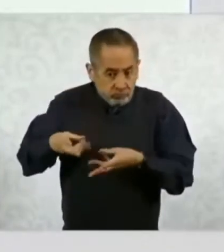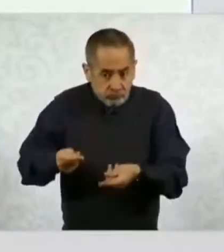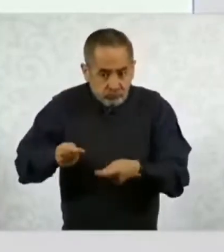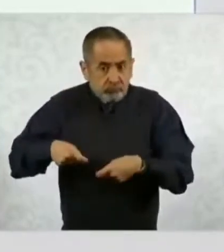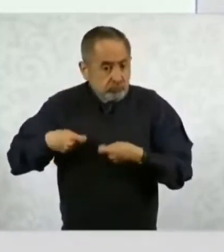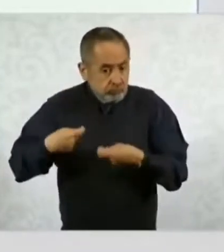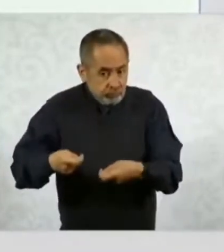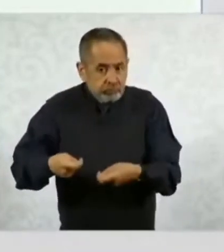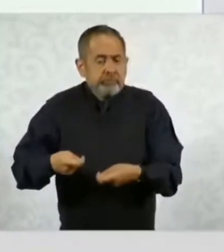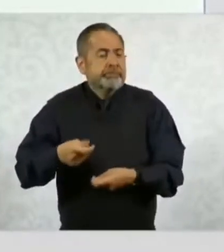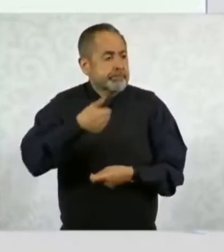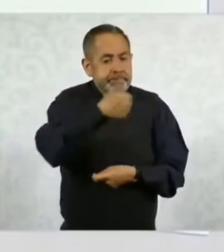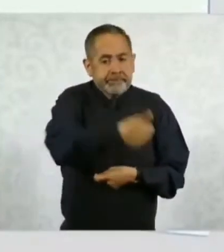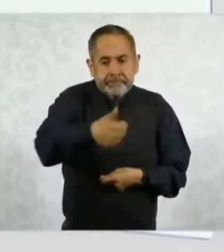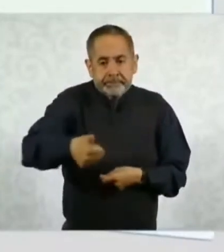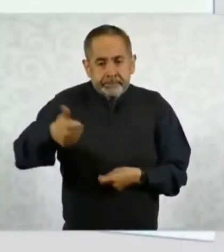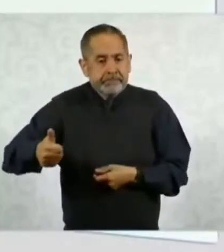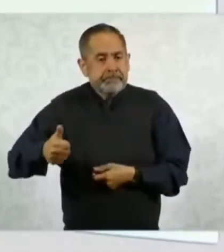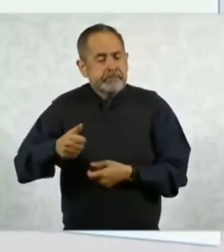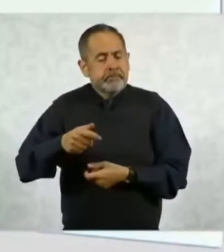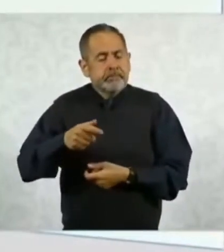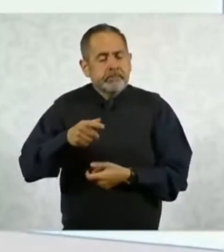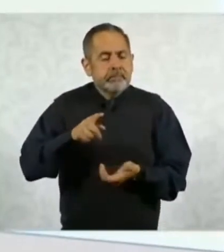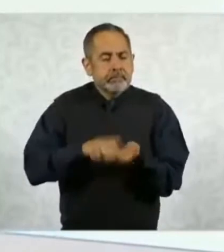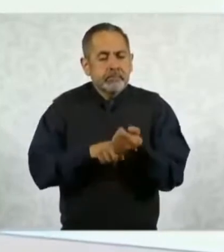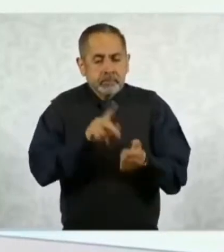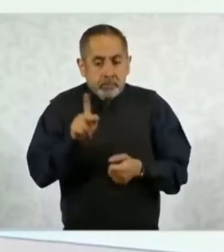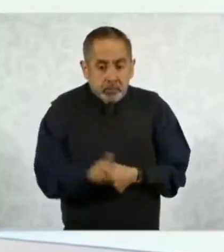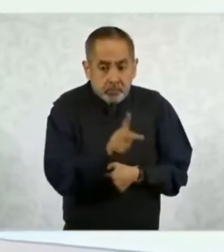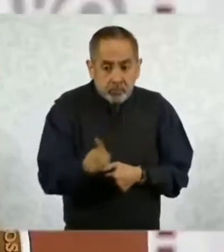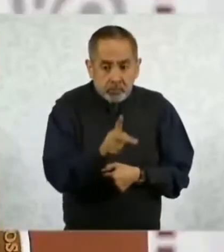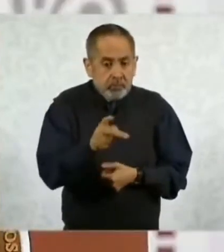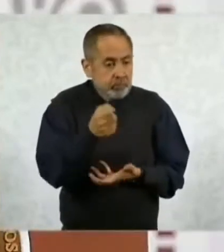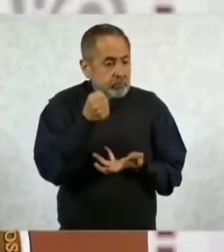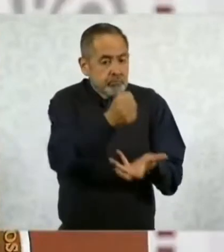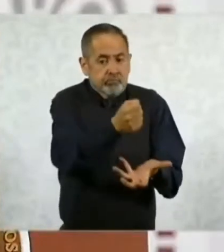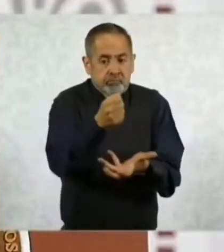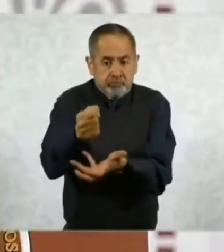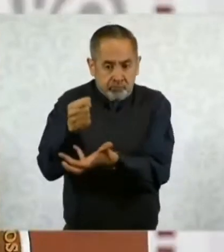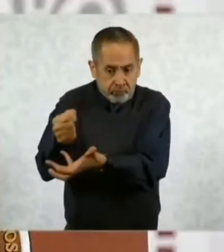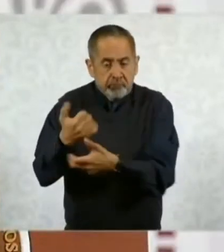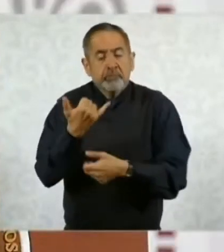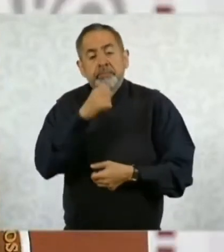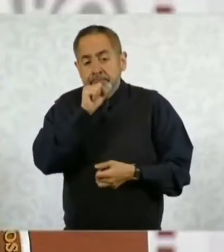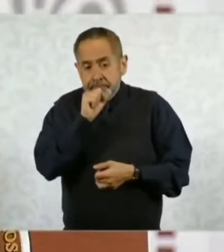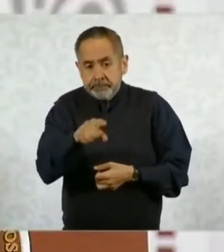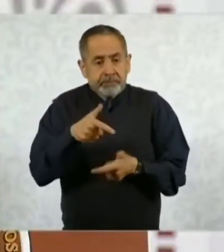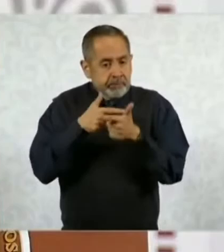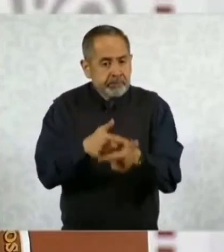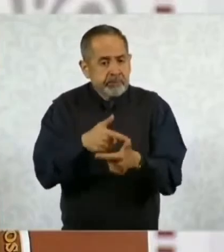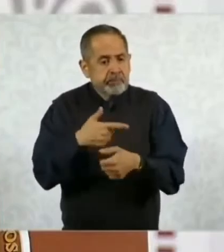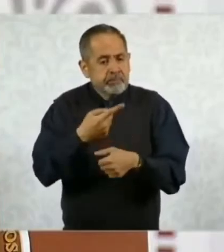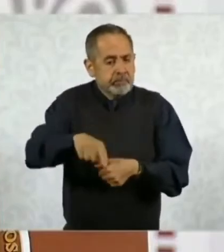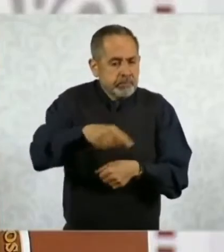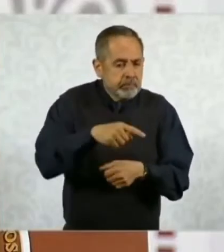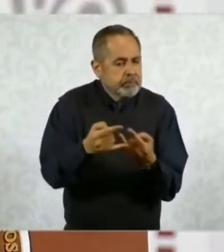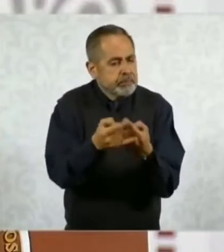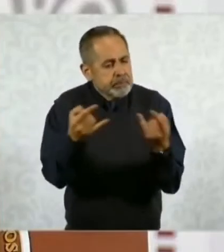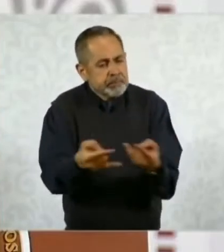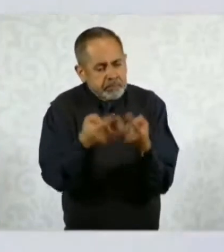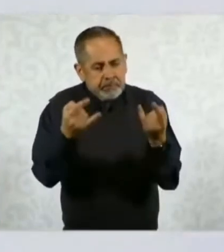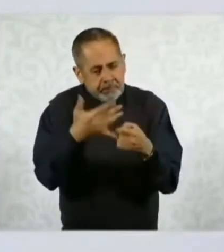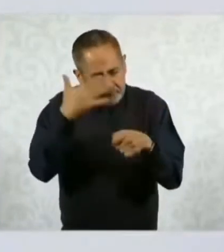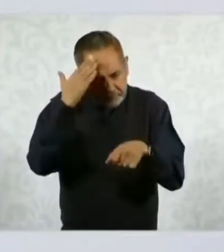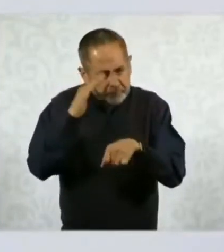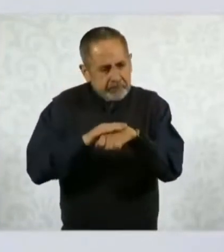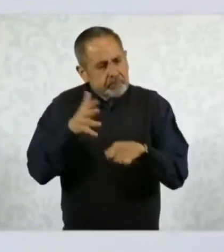además de continuar con los planes de justicia y seguir apoyando para el rescate de la memoria histórica. Además, para